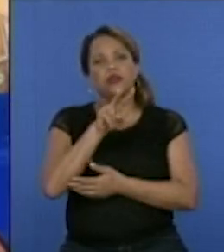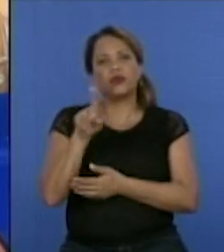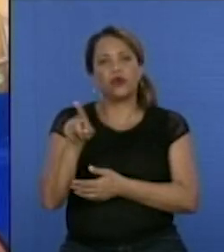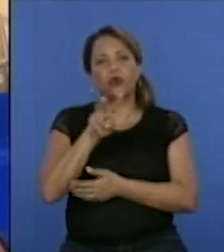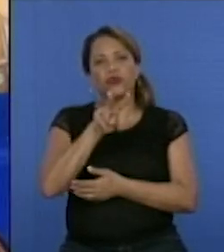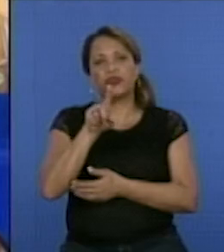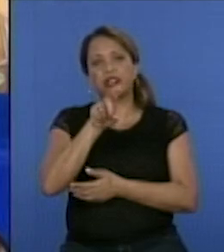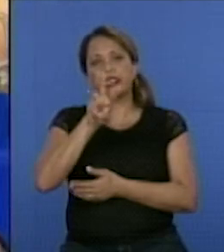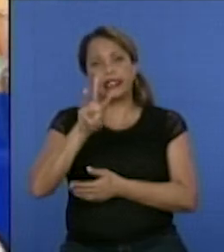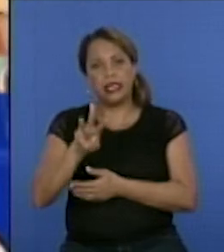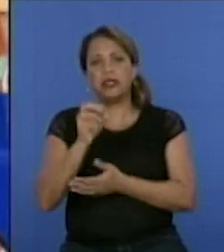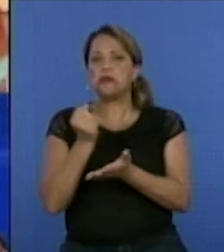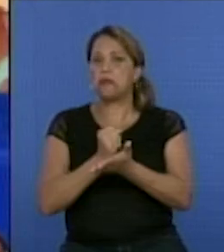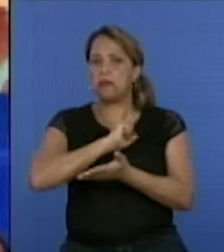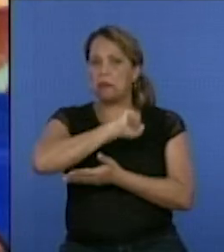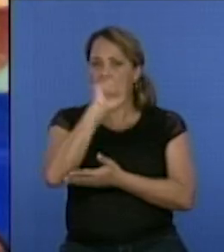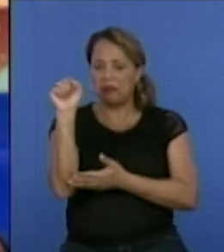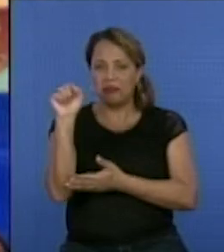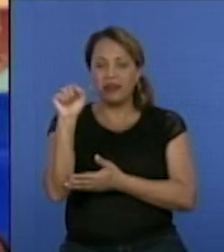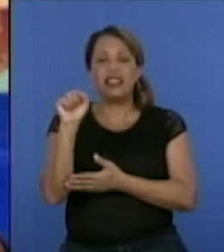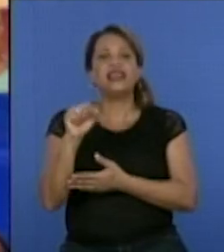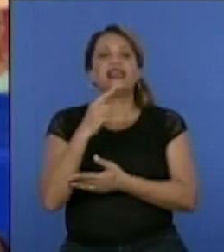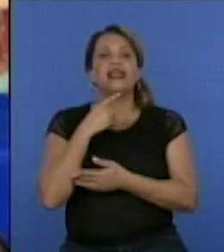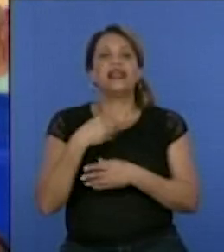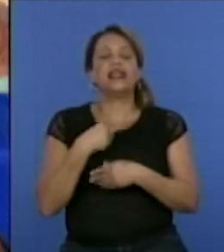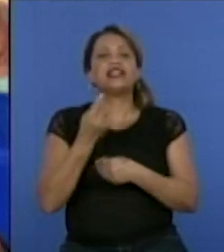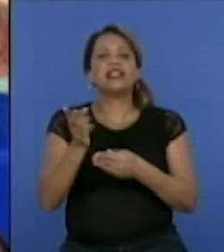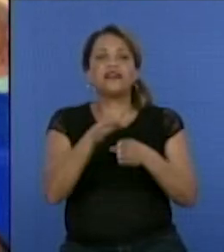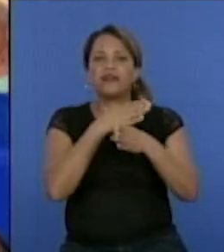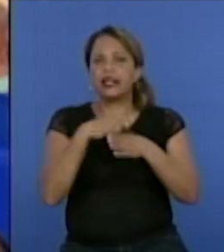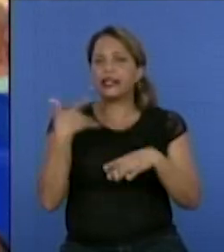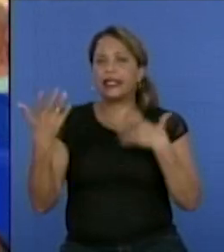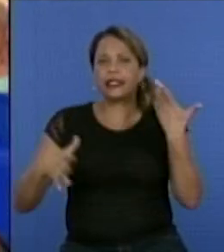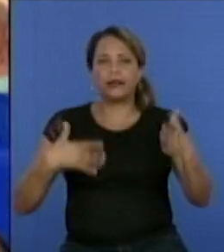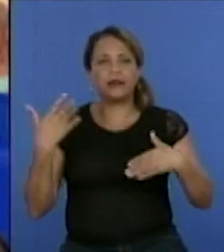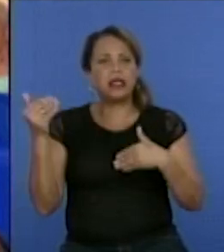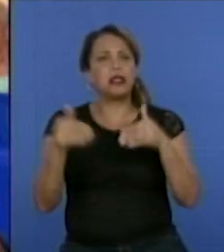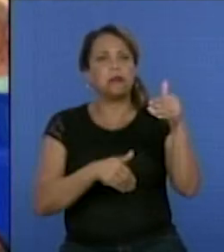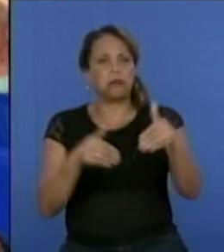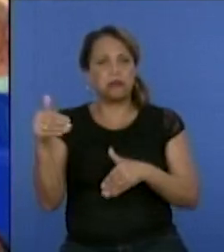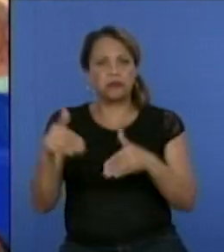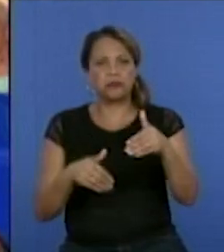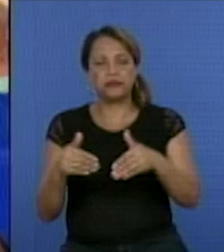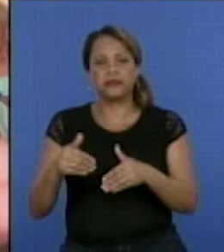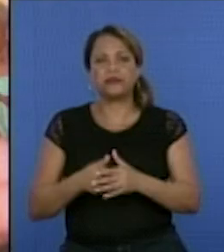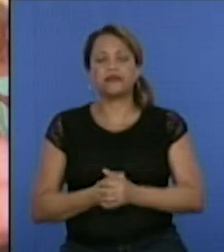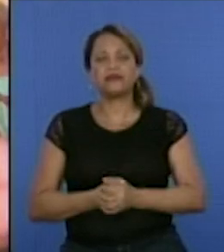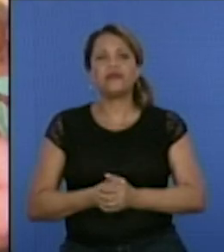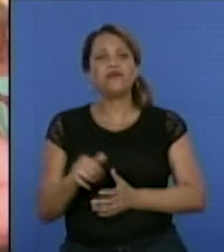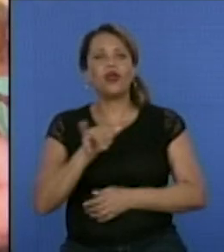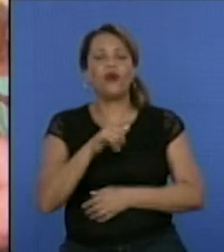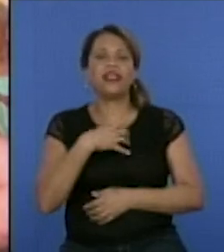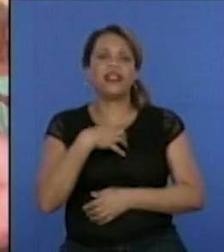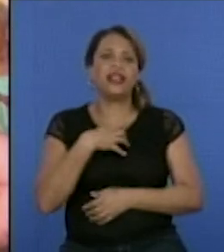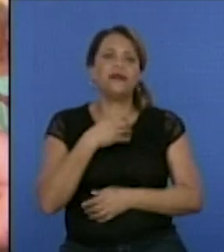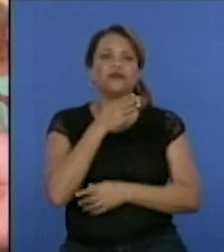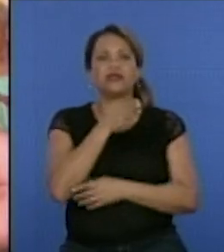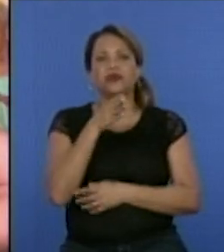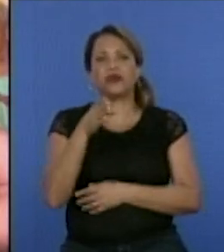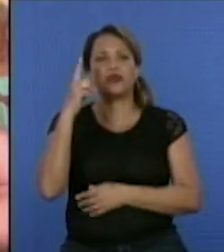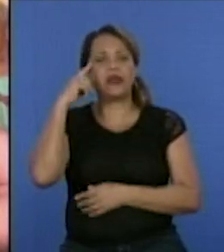13 y repartimos varias actividades en las cuales ellos han participado. Tenemos recorridos